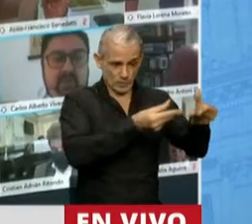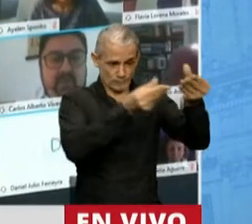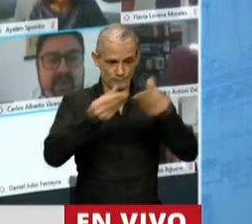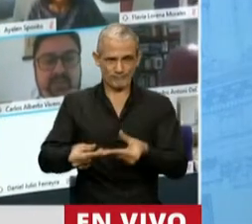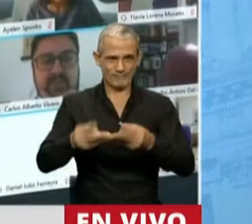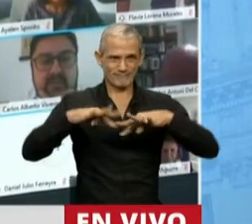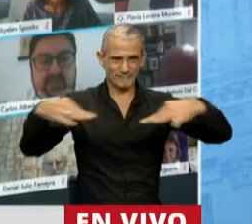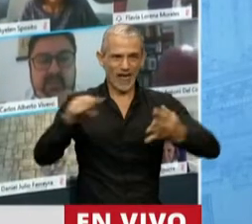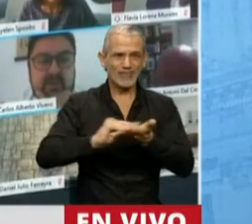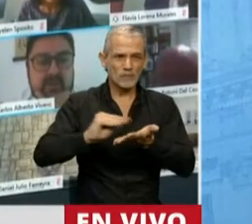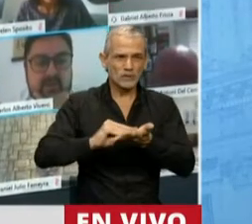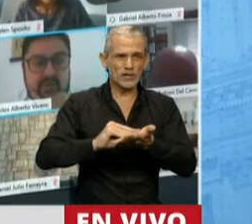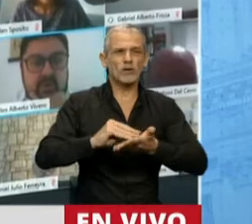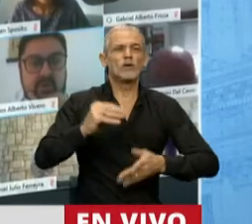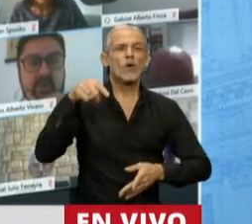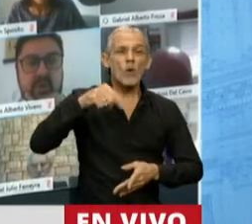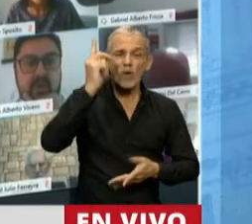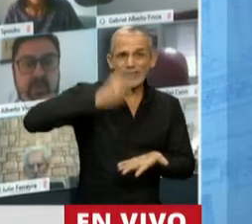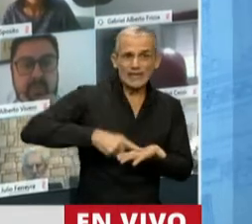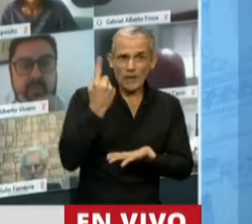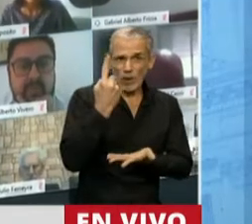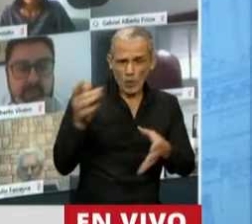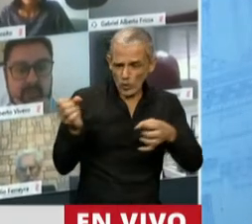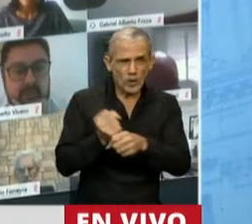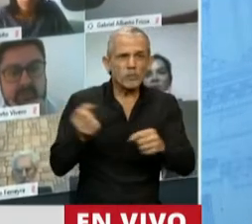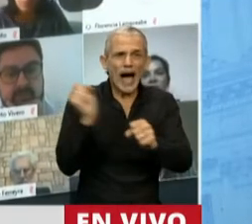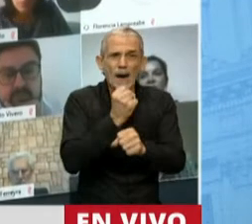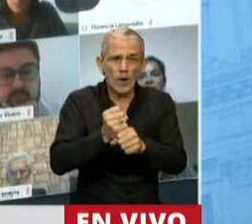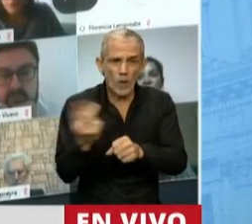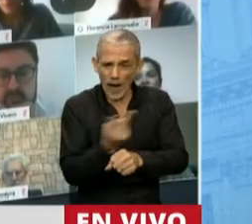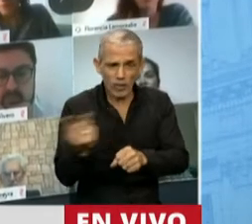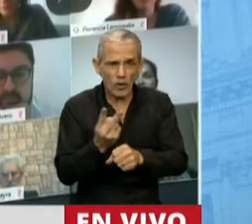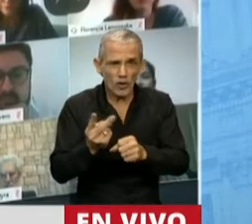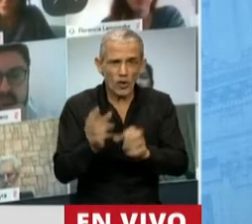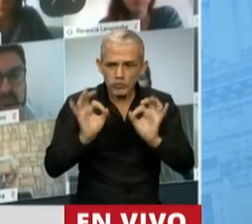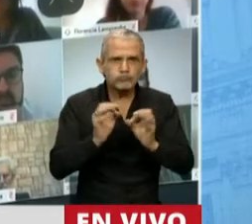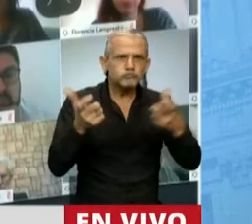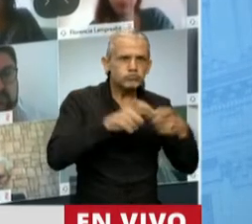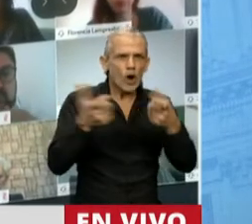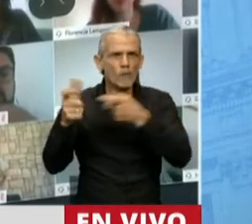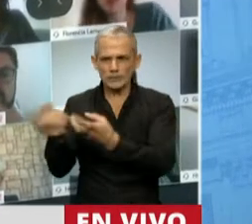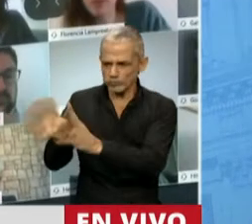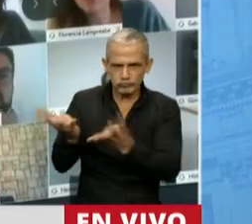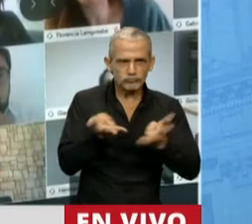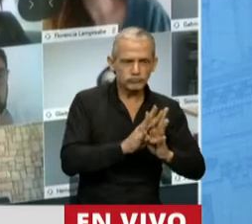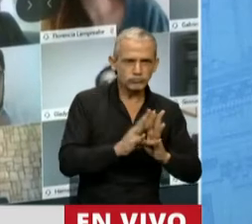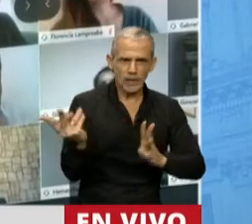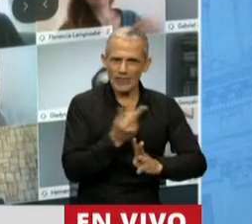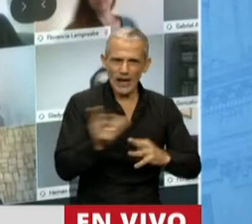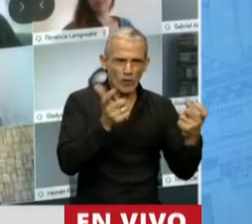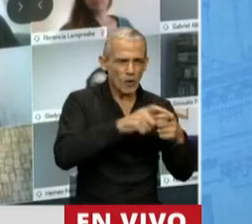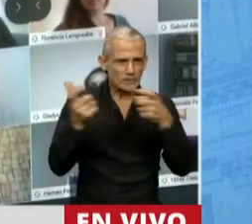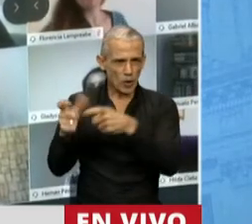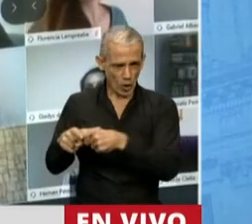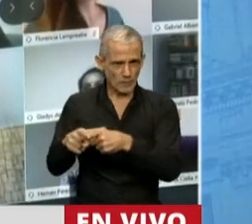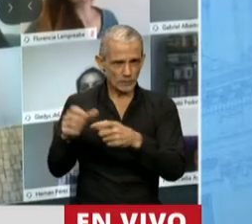con un solo dictamen aprobado por la totalidad de los integrantes de ambas